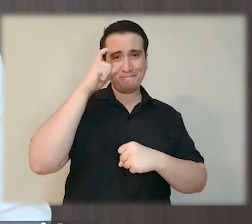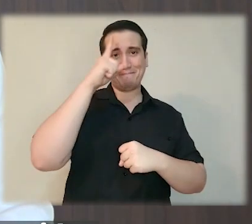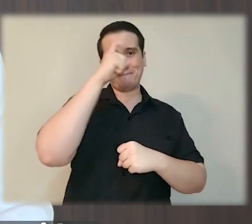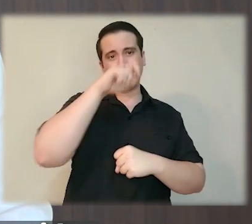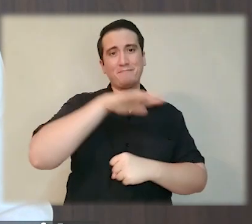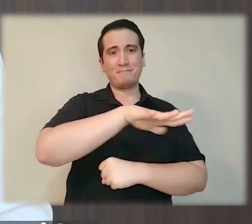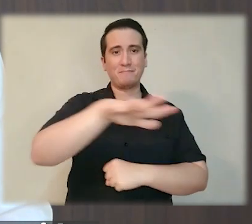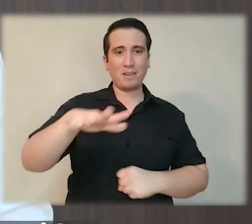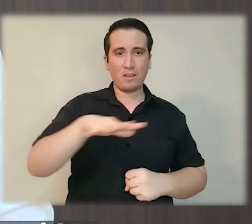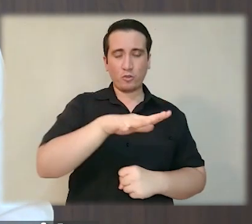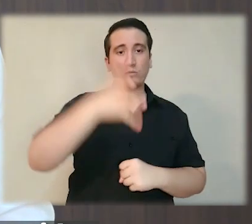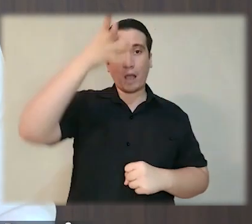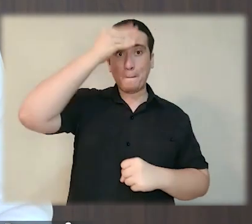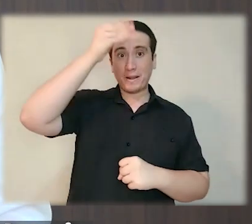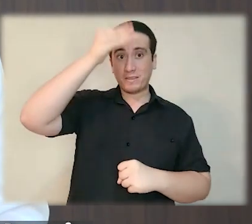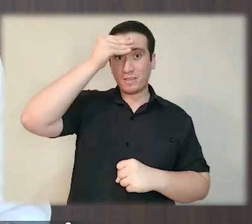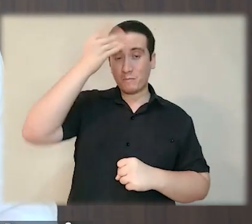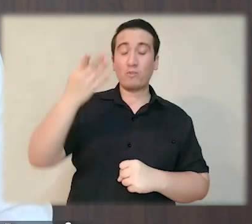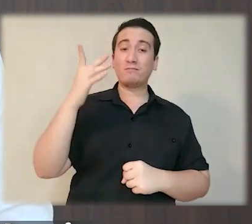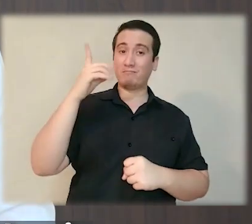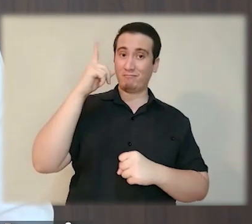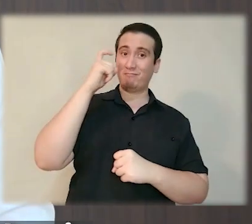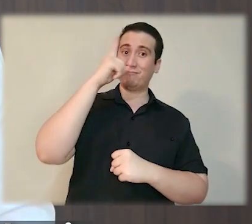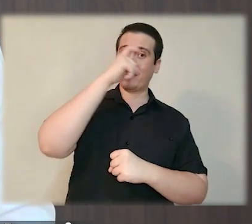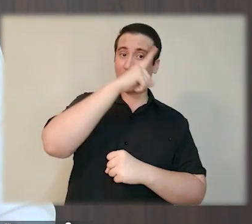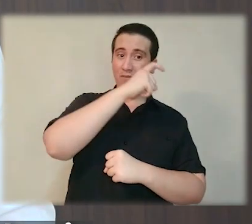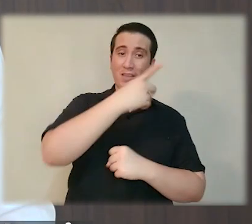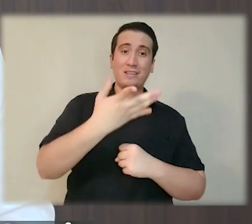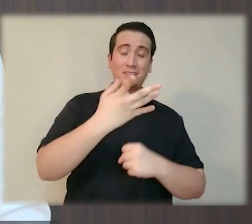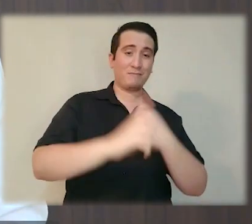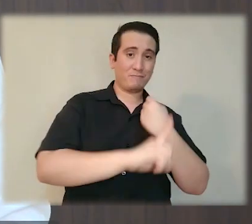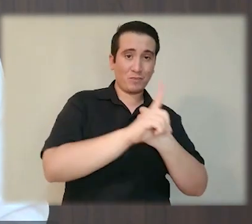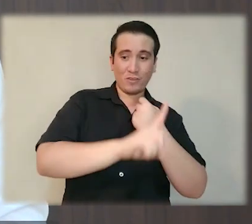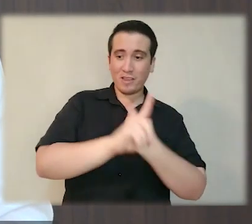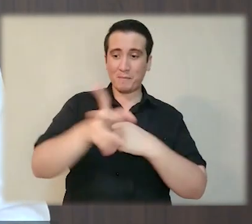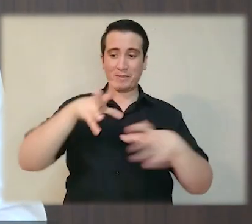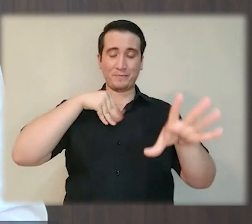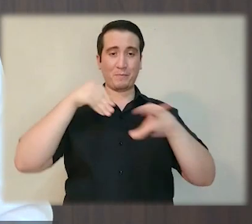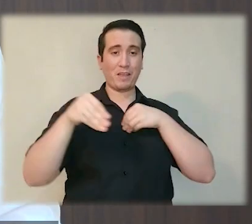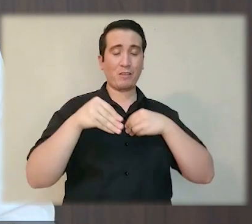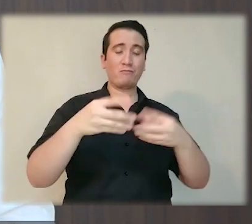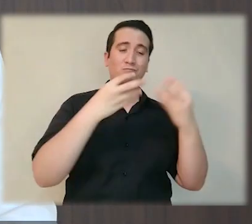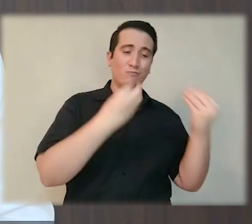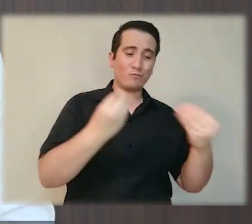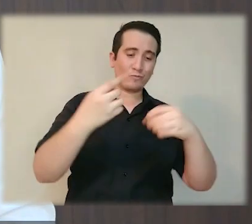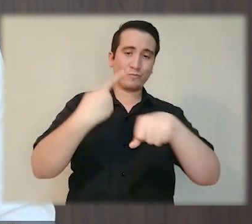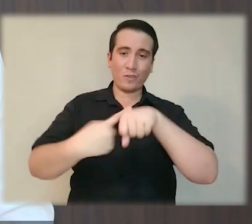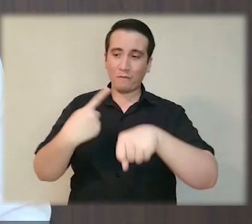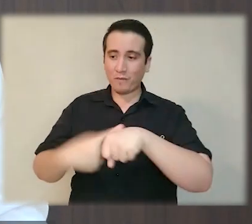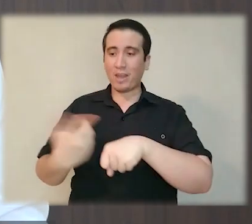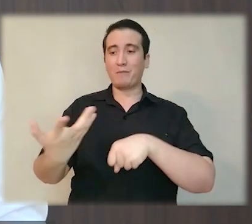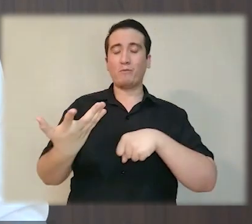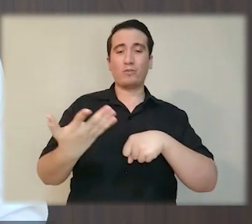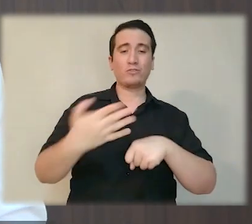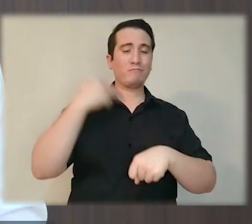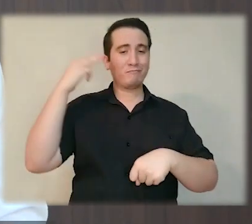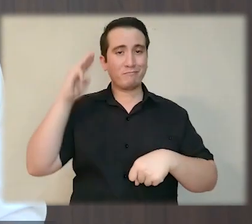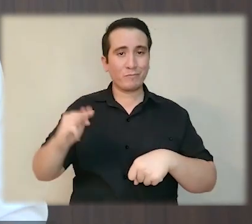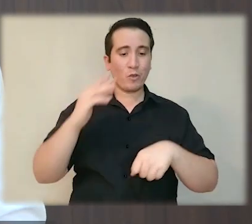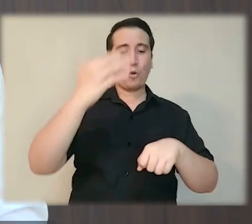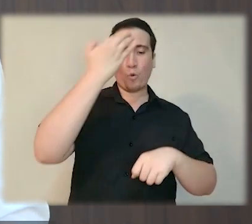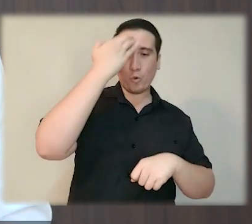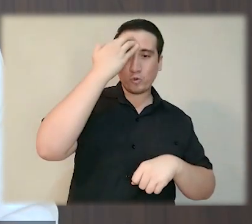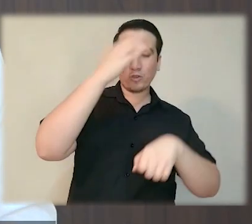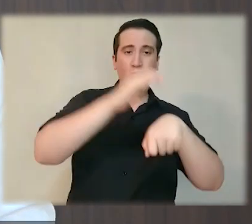fuertes para todos sin excepción. Aprendimos las duras lecciones de la pandemia con enfermos y lamentables fallecimientos de conocidos,